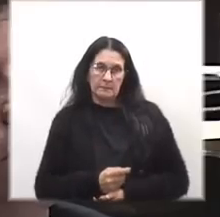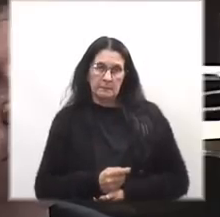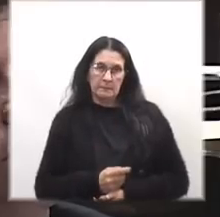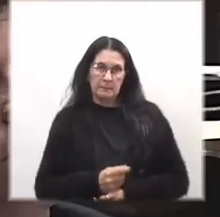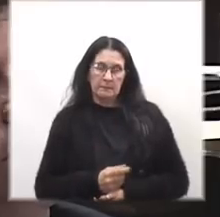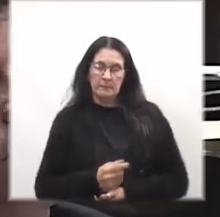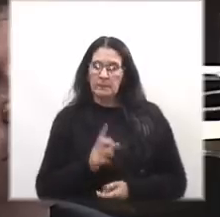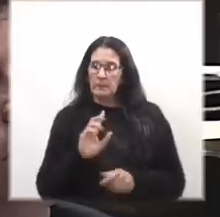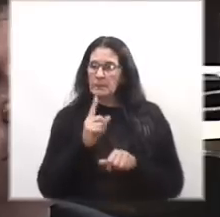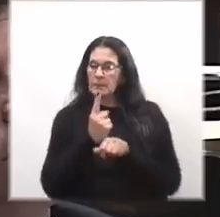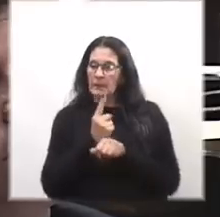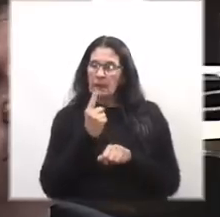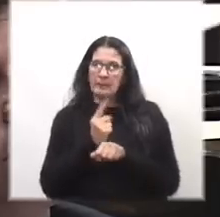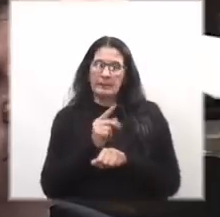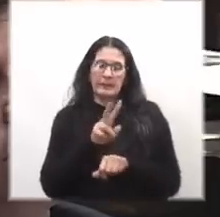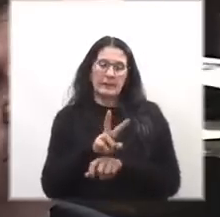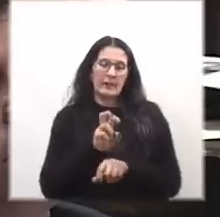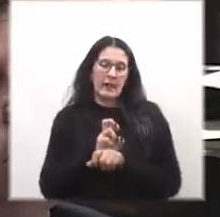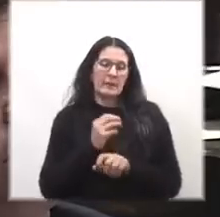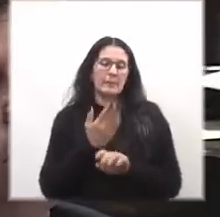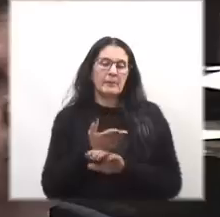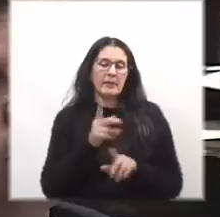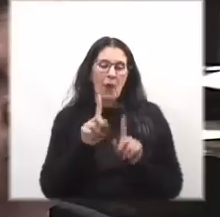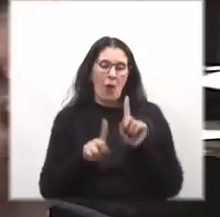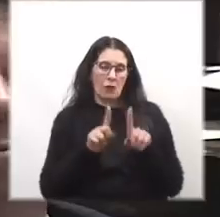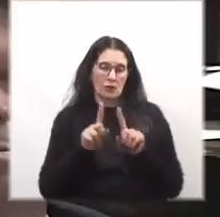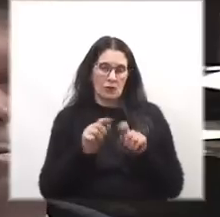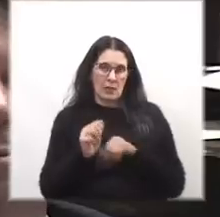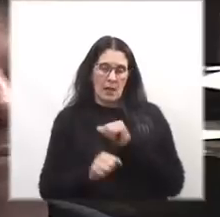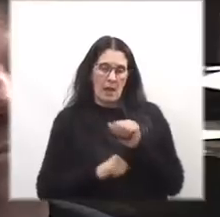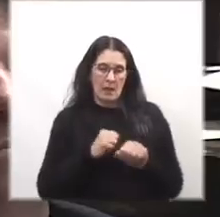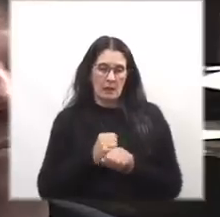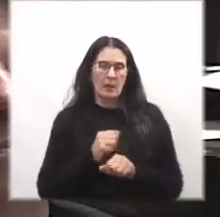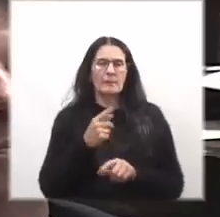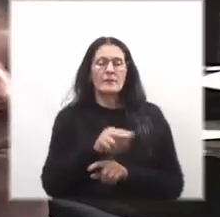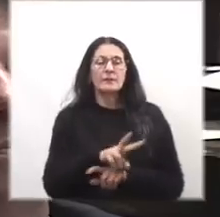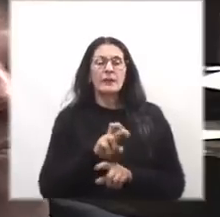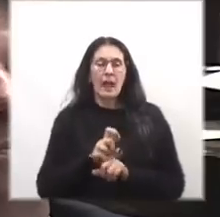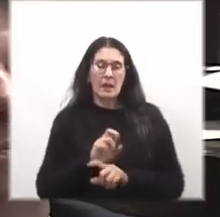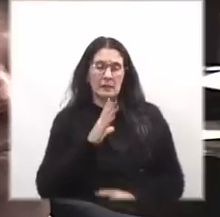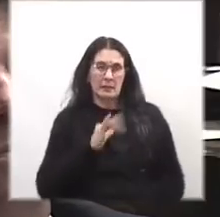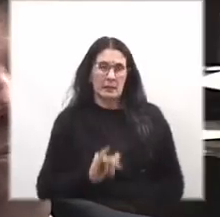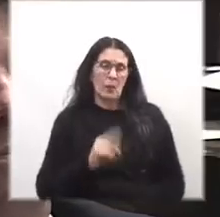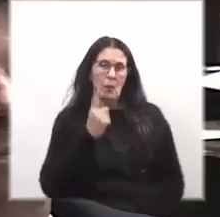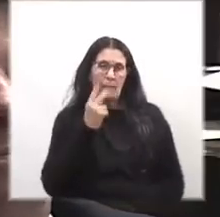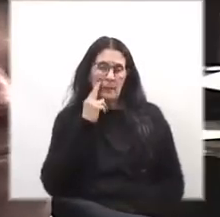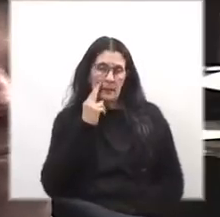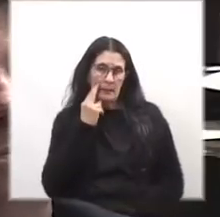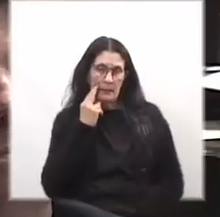El primer fiscal había pedido 11 años. Ahora, la fiscalía tiene un problema, señor presidente,